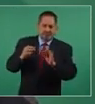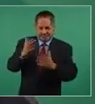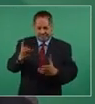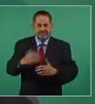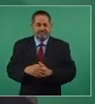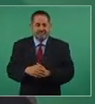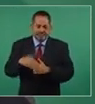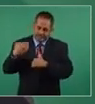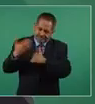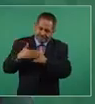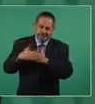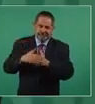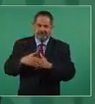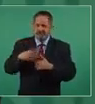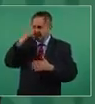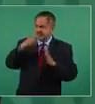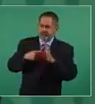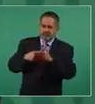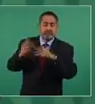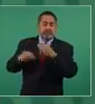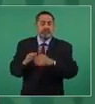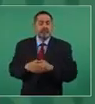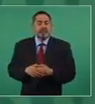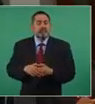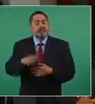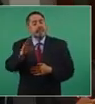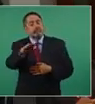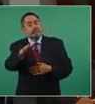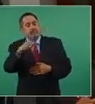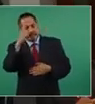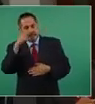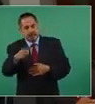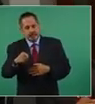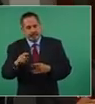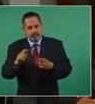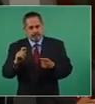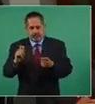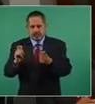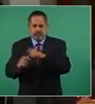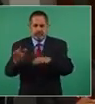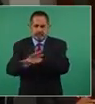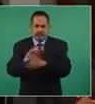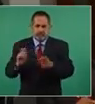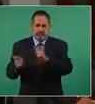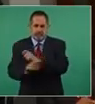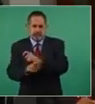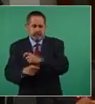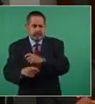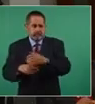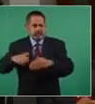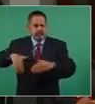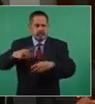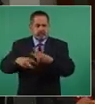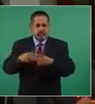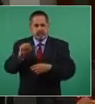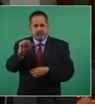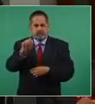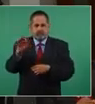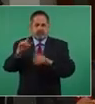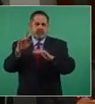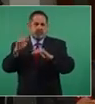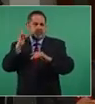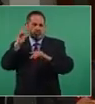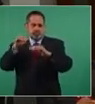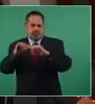ejemplo mundial. Y sobre todo para darle la vuelta a esa situación al alza de ahora mismo que decíamos de un 16 por ciento de